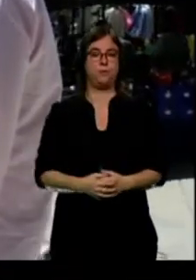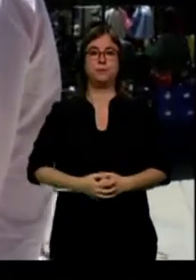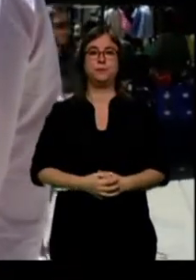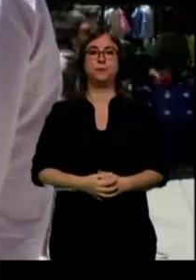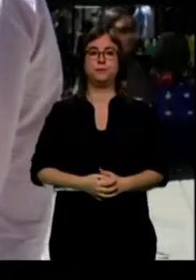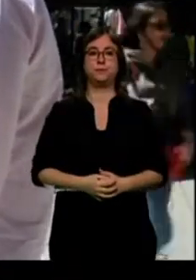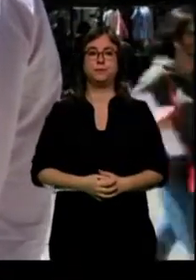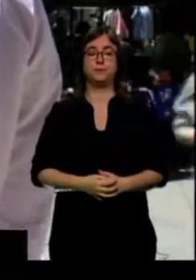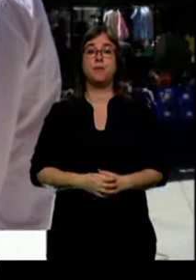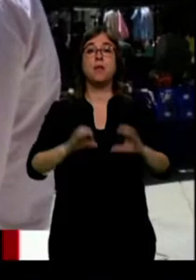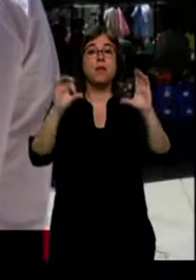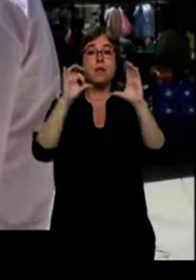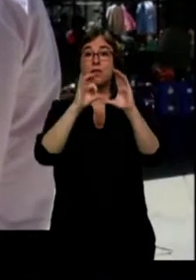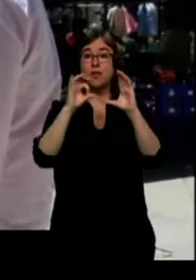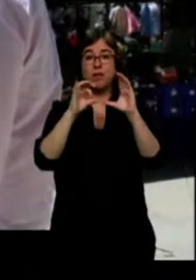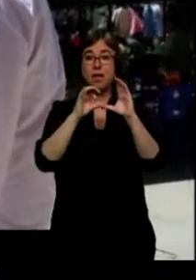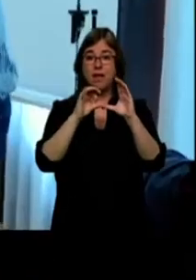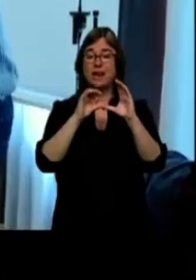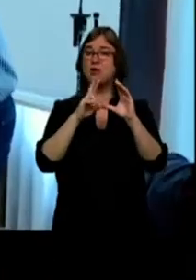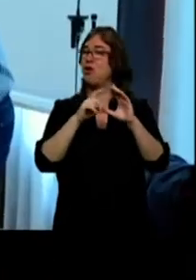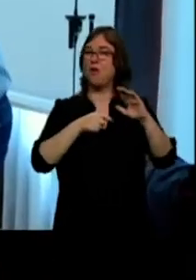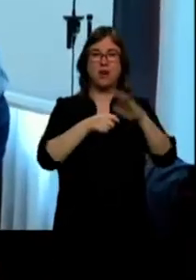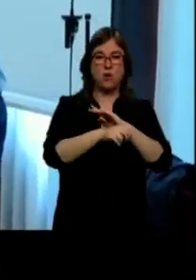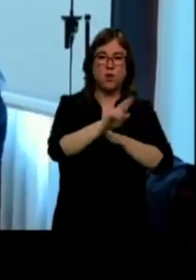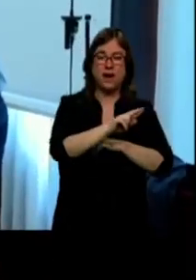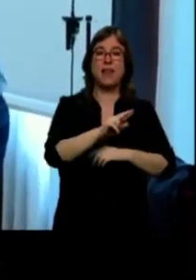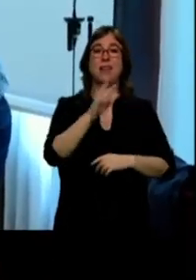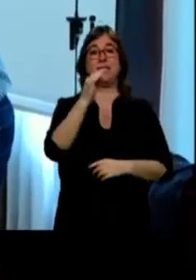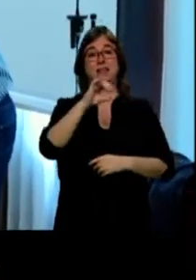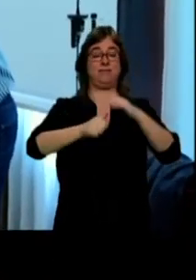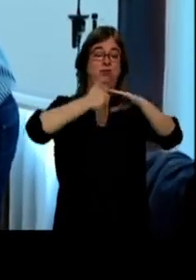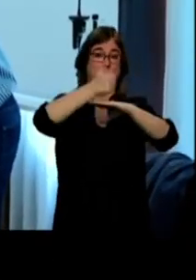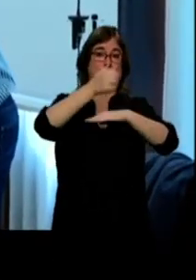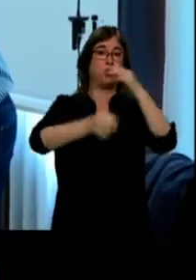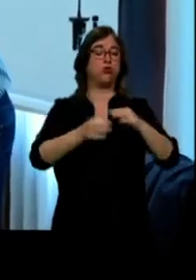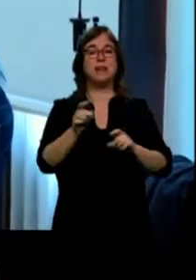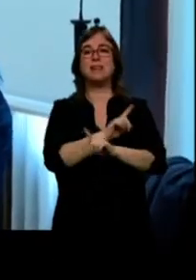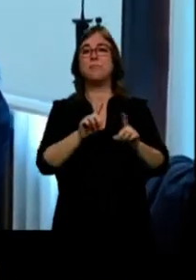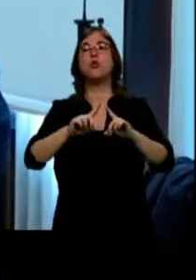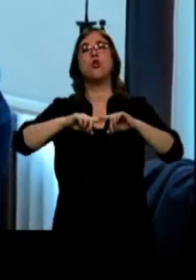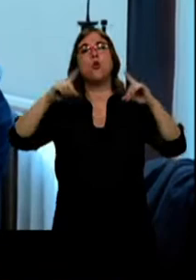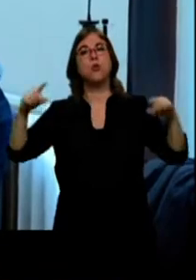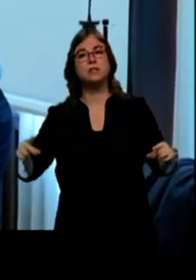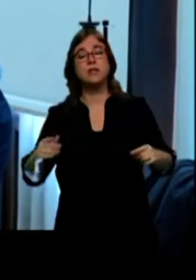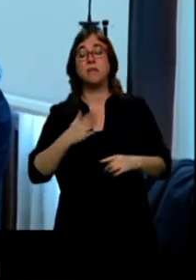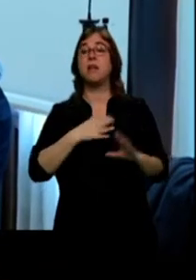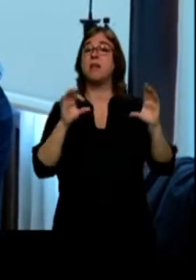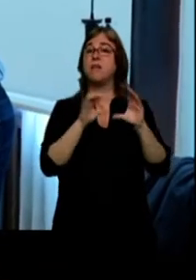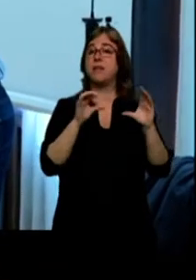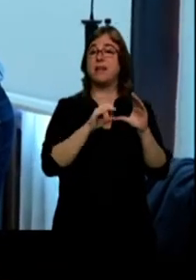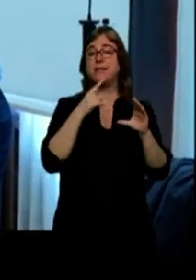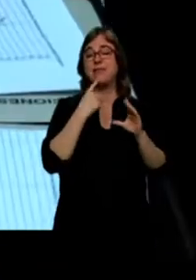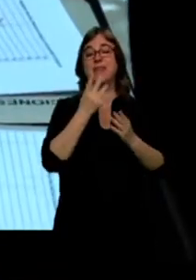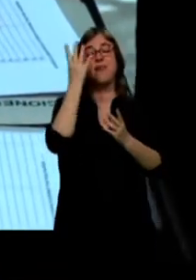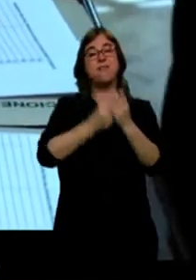Ciudadanos no recurrirá al fallo en el que el TSJ también ha desestimado su recurso en Segovia. Ciudadanos alegaba errores en el recuento que